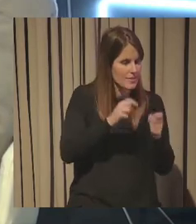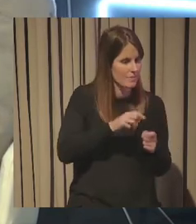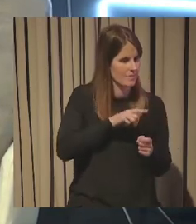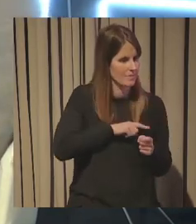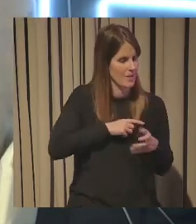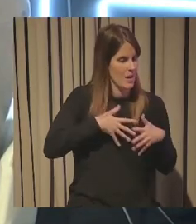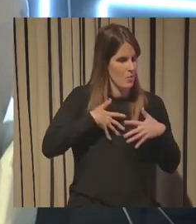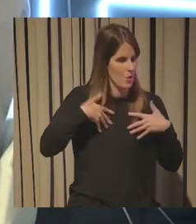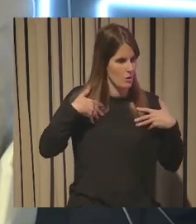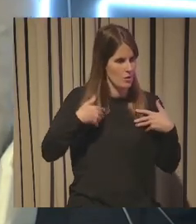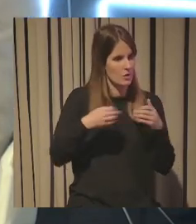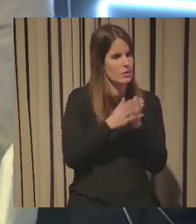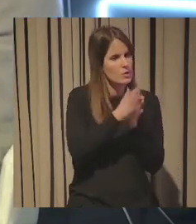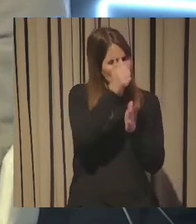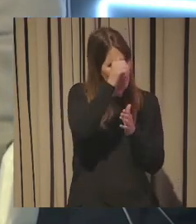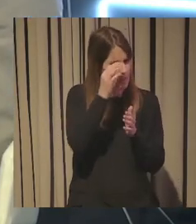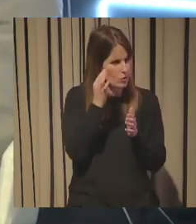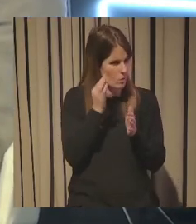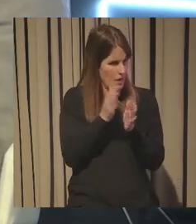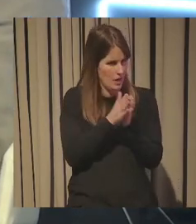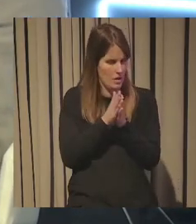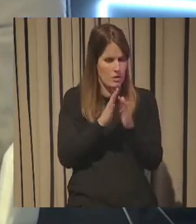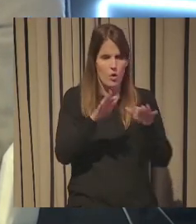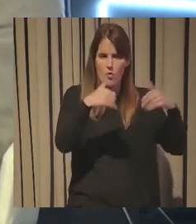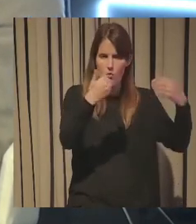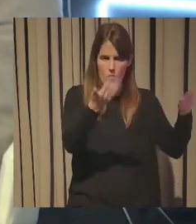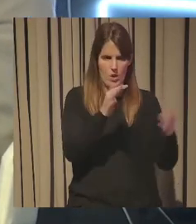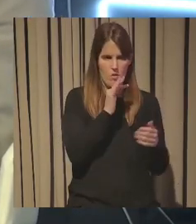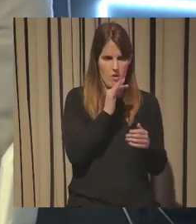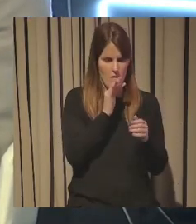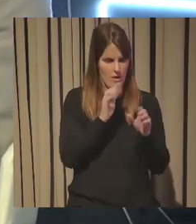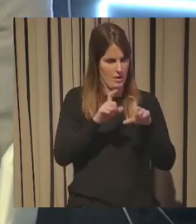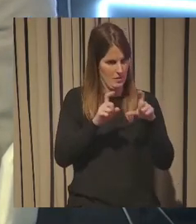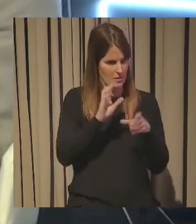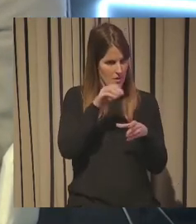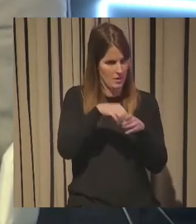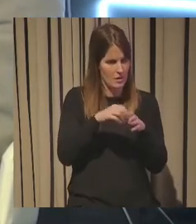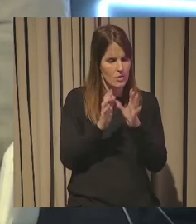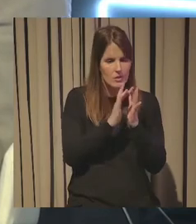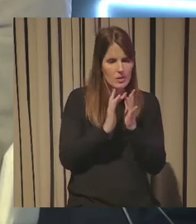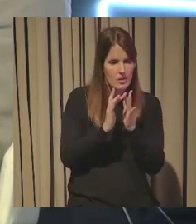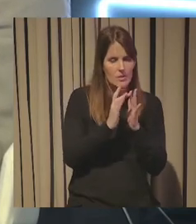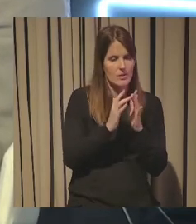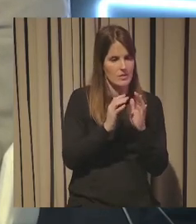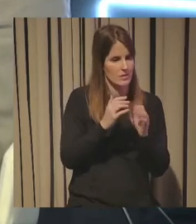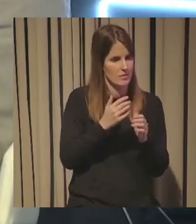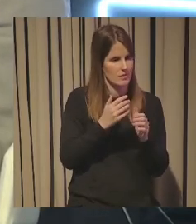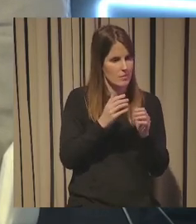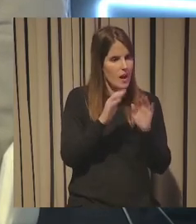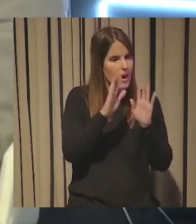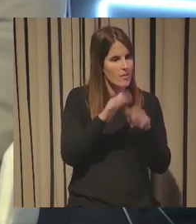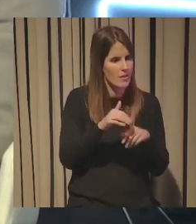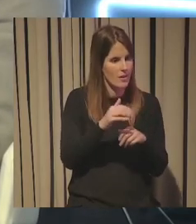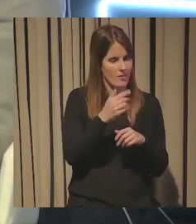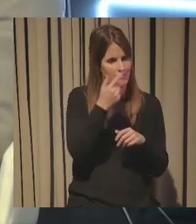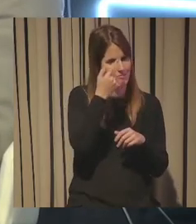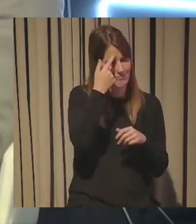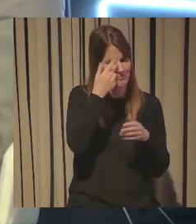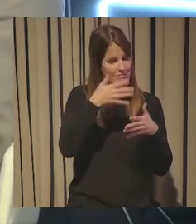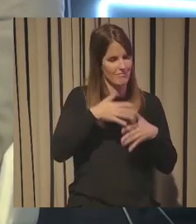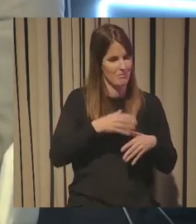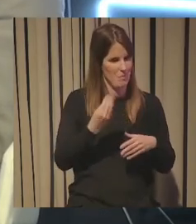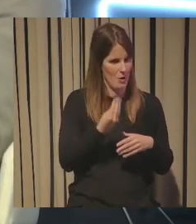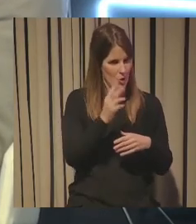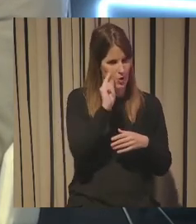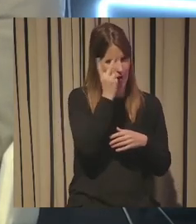con mis compañeras y compañeros ya no estoy hablando hacia afuera creo que va a hacer que cale antes y mejor esto que queremos que cambie y lo mismo insisto